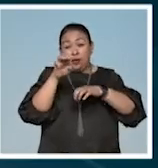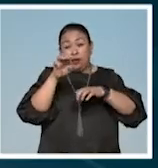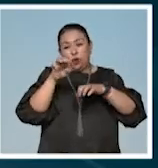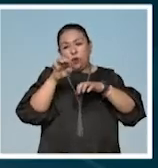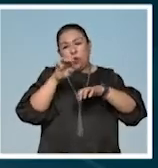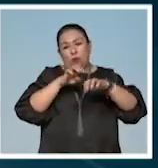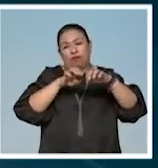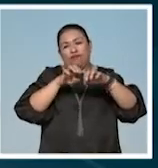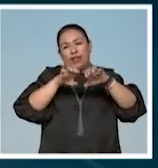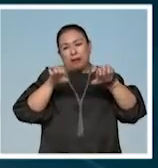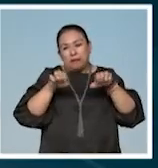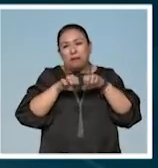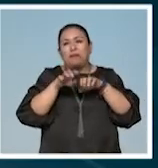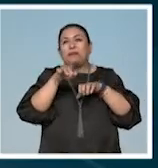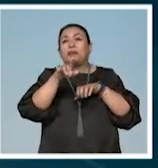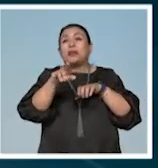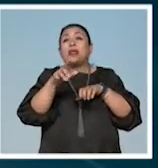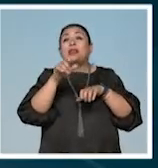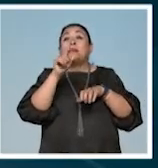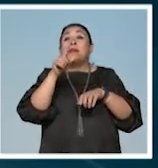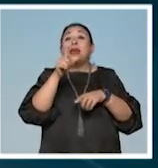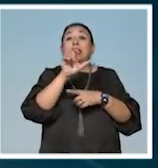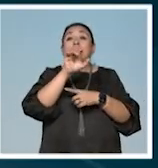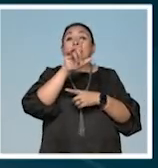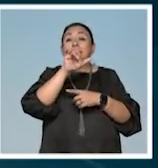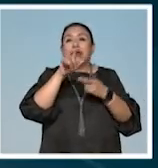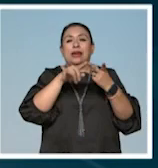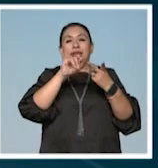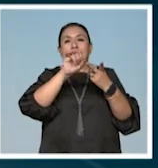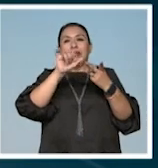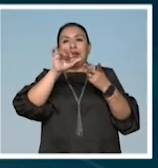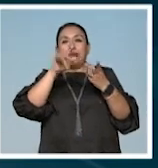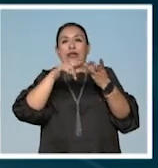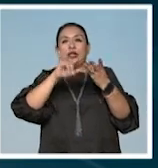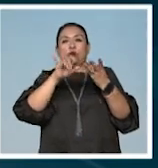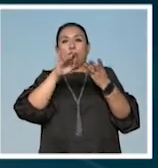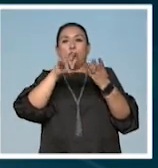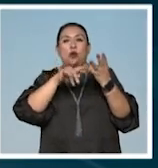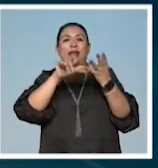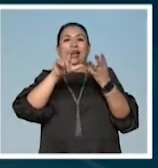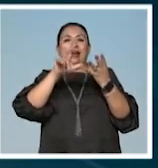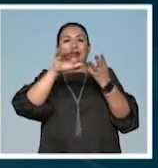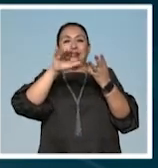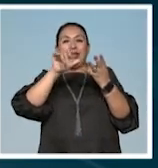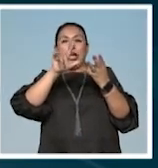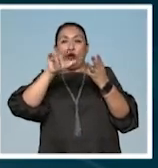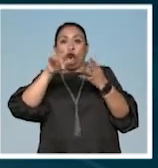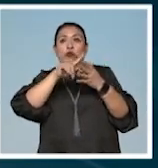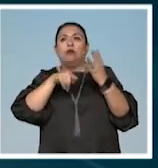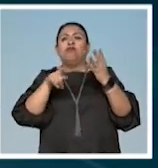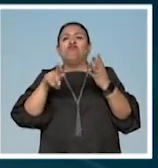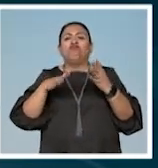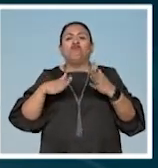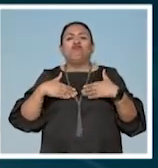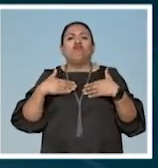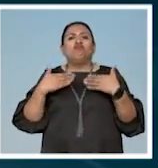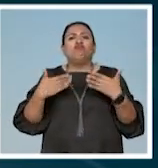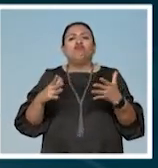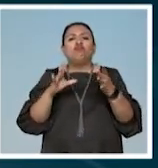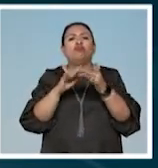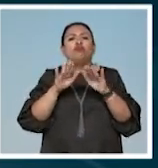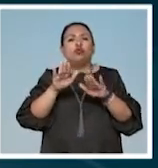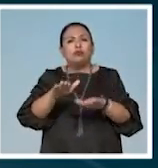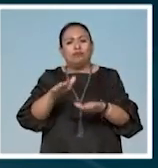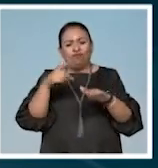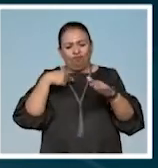danza, sino también con ejecutantes como Elisa Carrillo, Isaac Hernández, Julio Boca y Alicia Alonso, quien se sinceró al hablar sobre ser